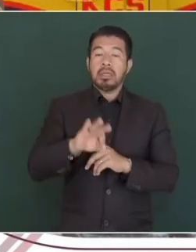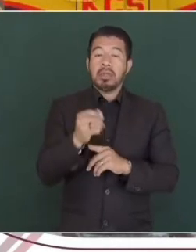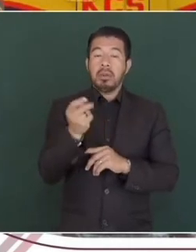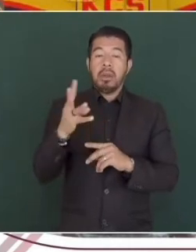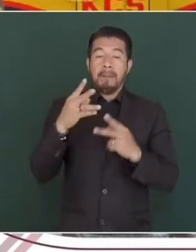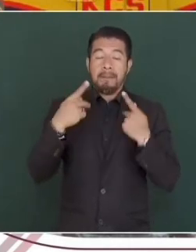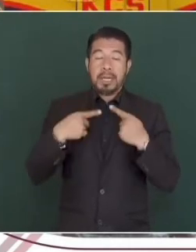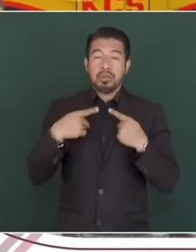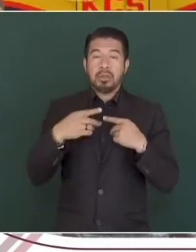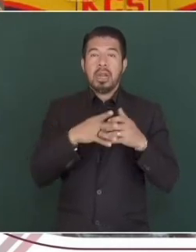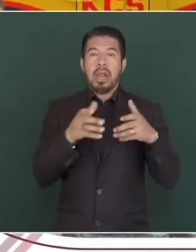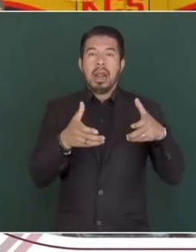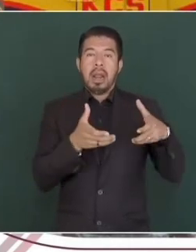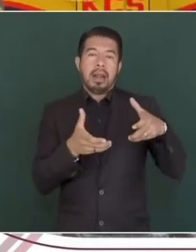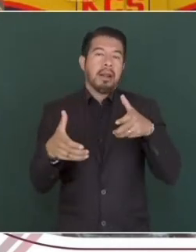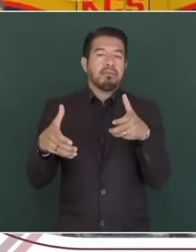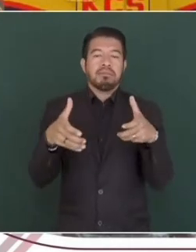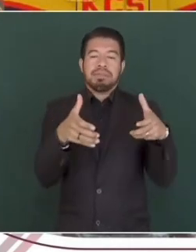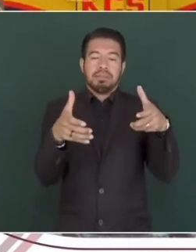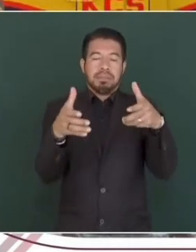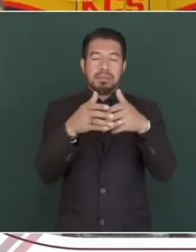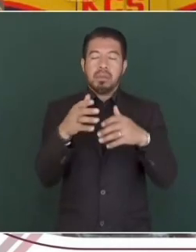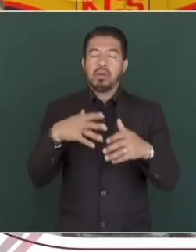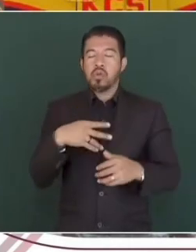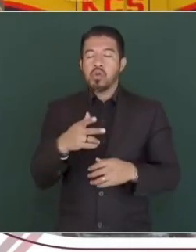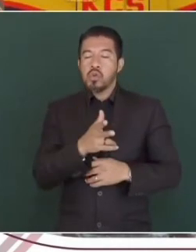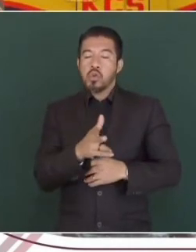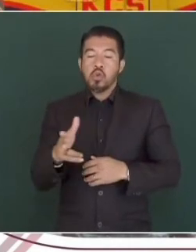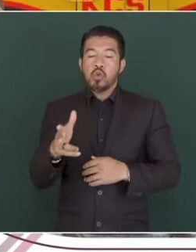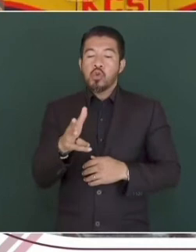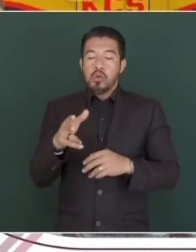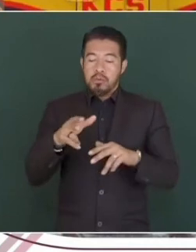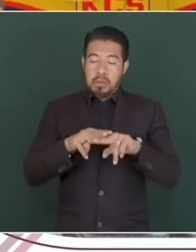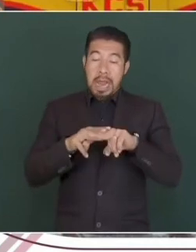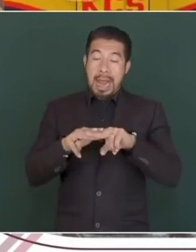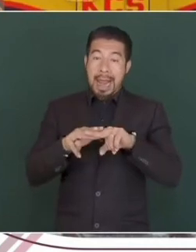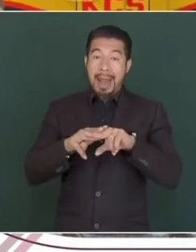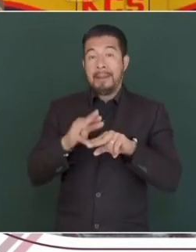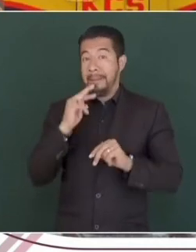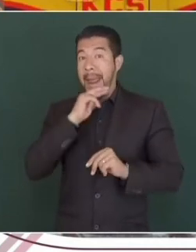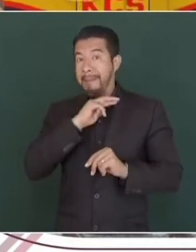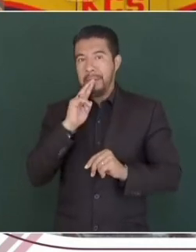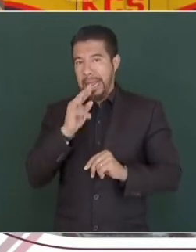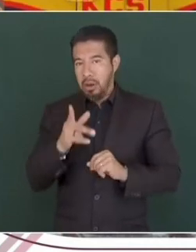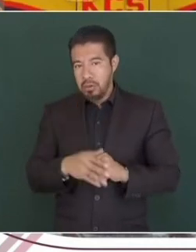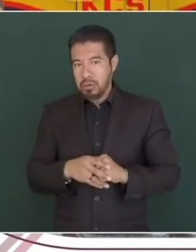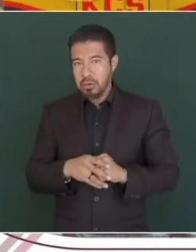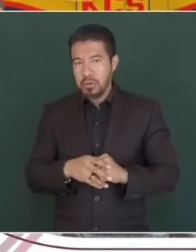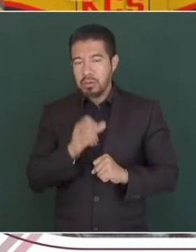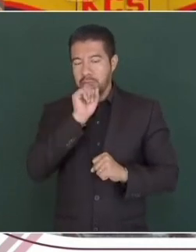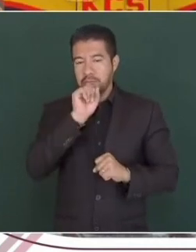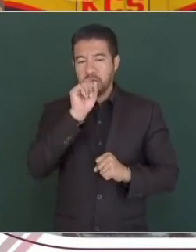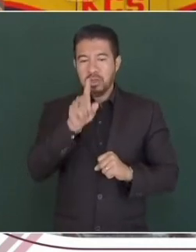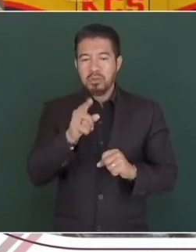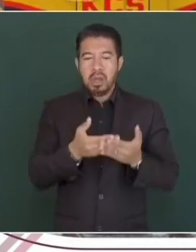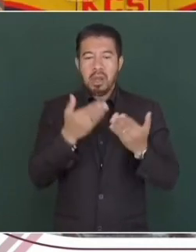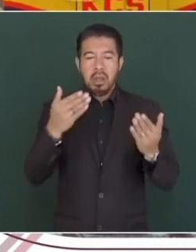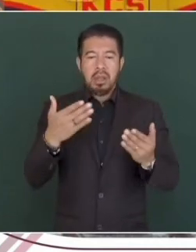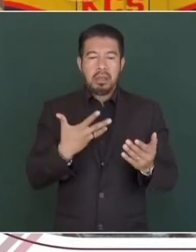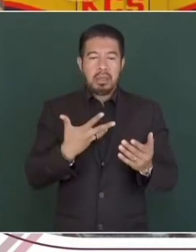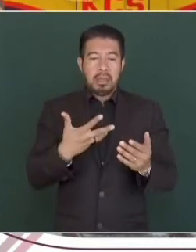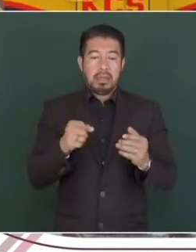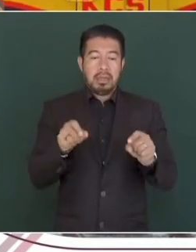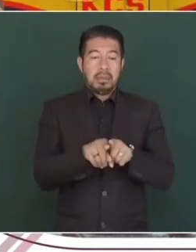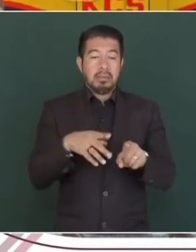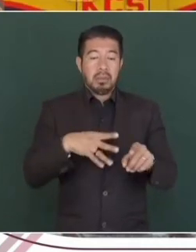transportan por carretera. También, haciendo el servicio de transporte de pasajeros ferroviario, implicará un menor consumo